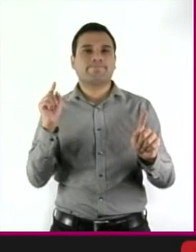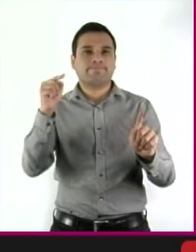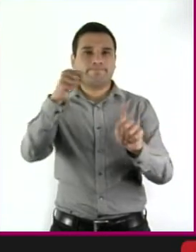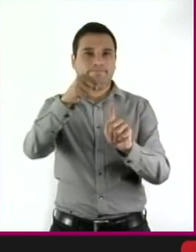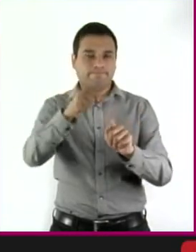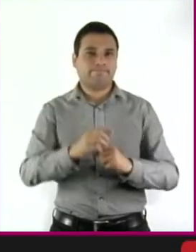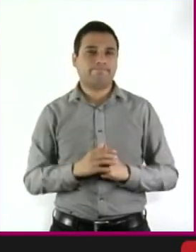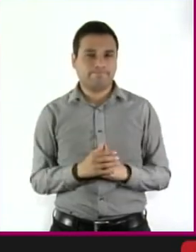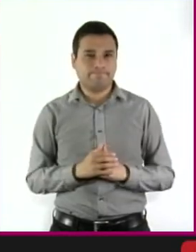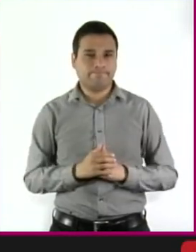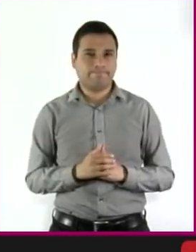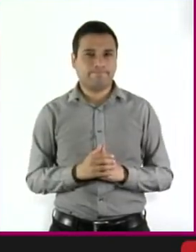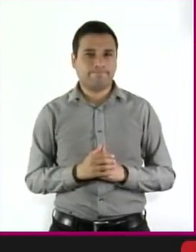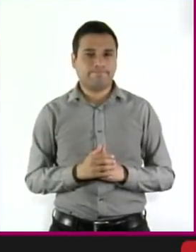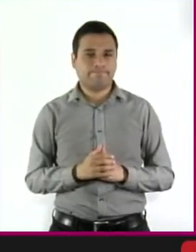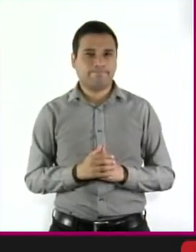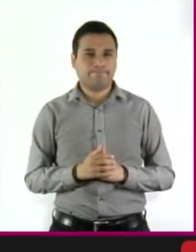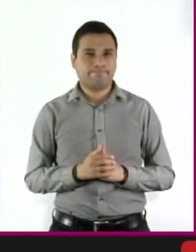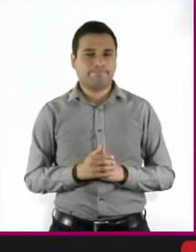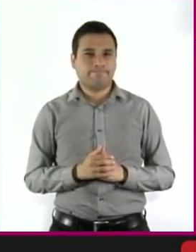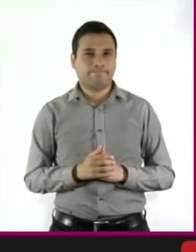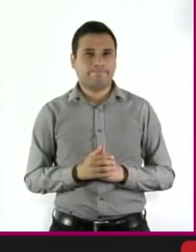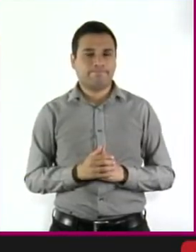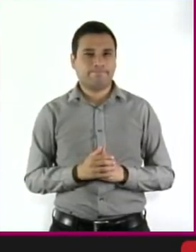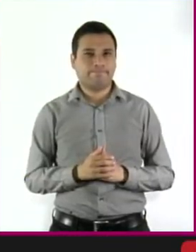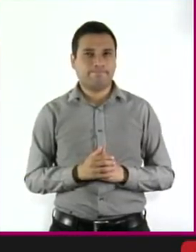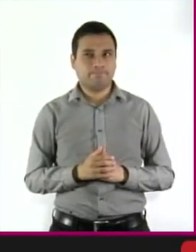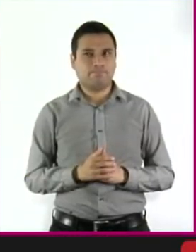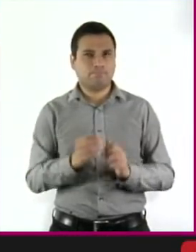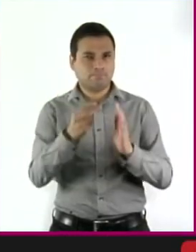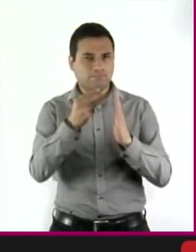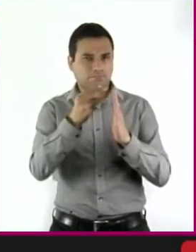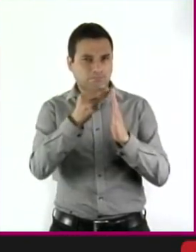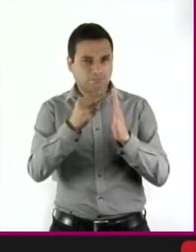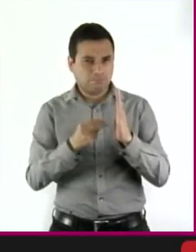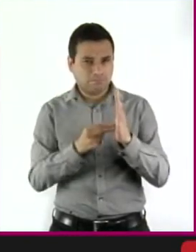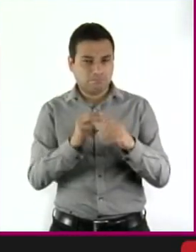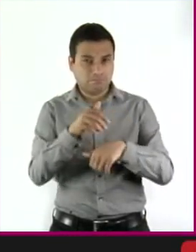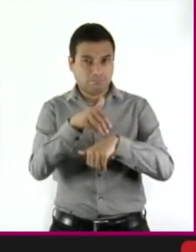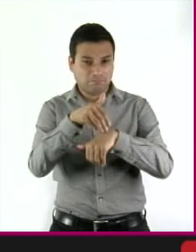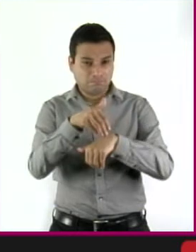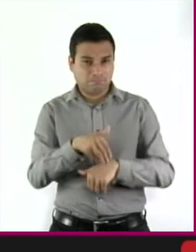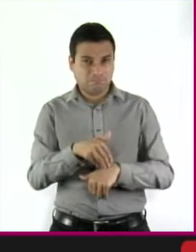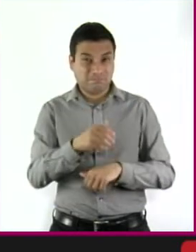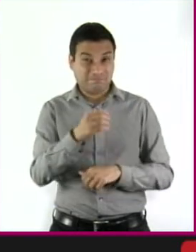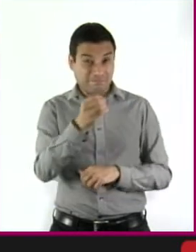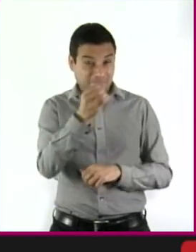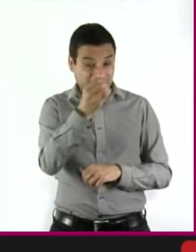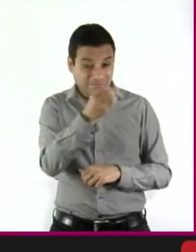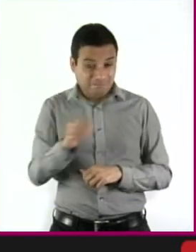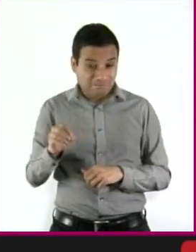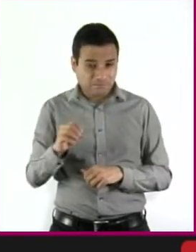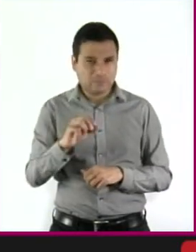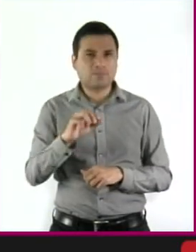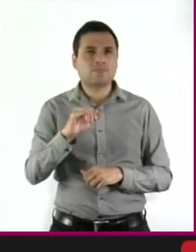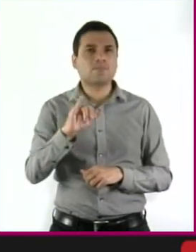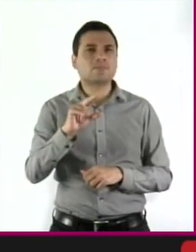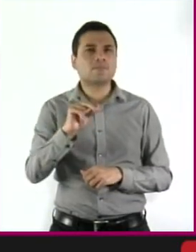La pregunta por la obligatoriedad de las normas. Los casos en que éstas pudieran ser